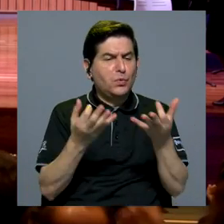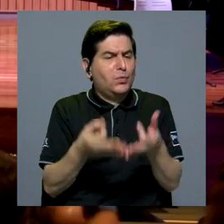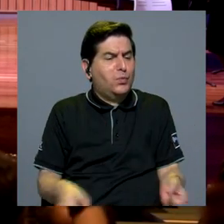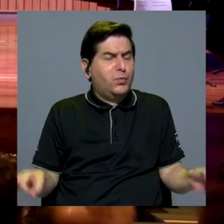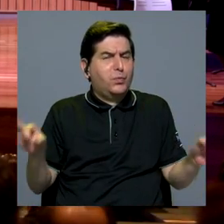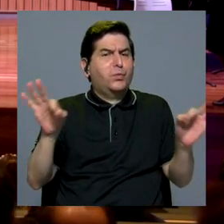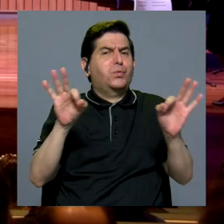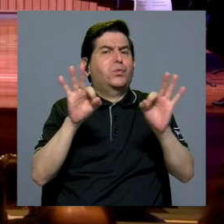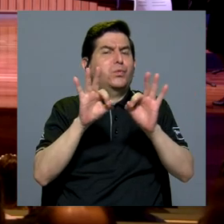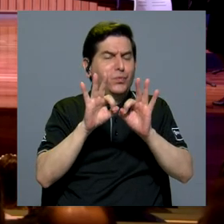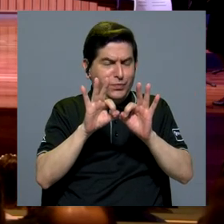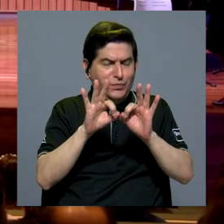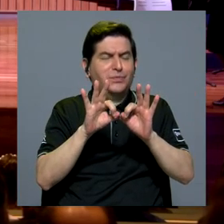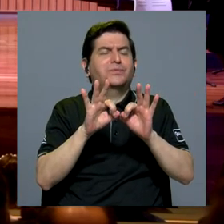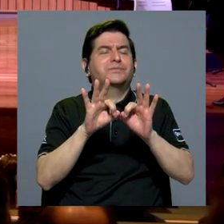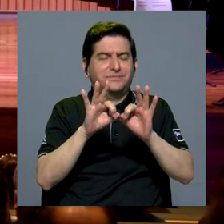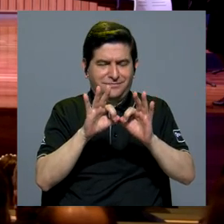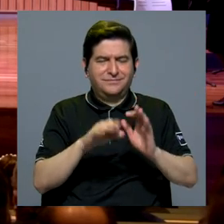importante.